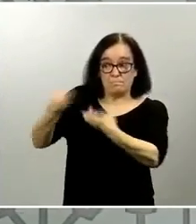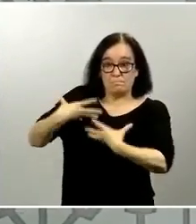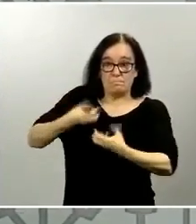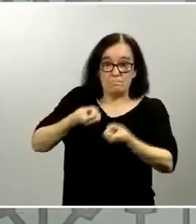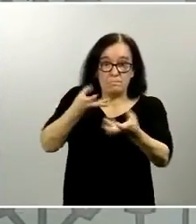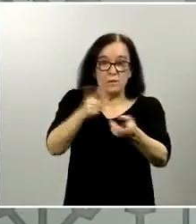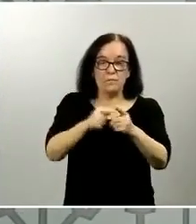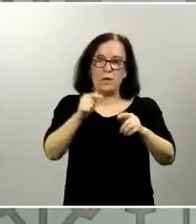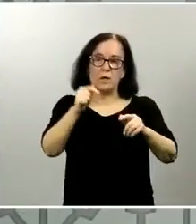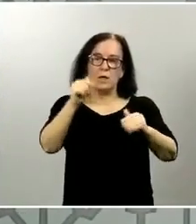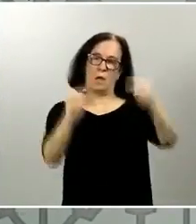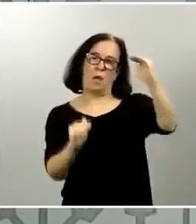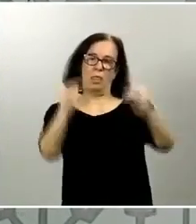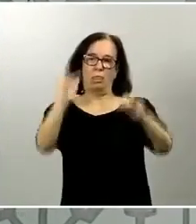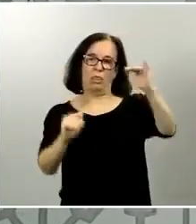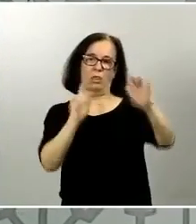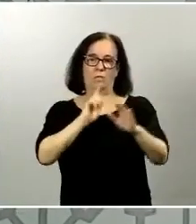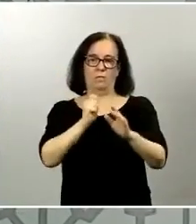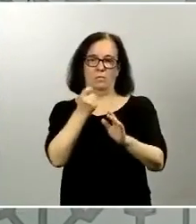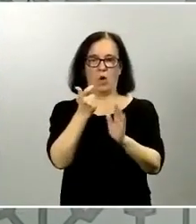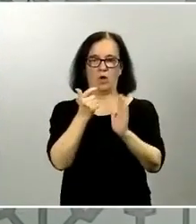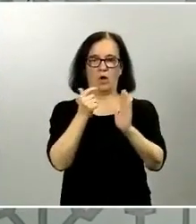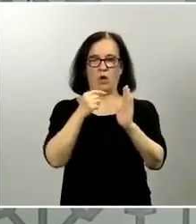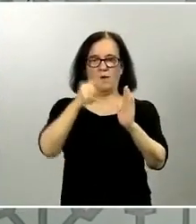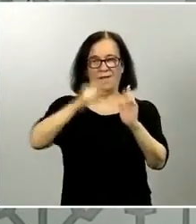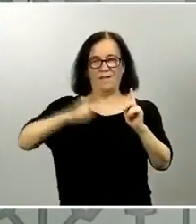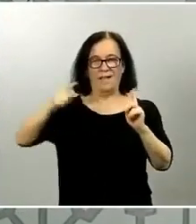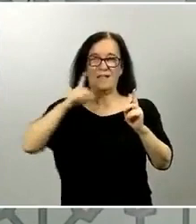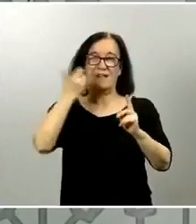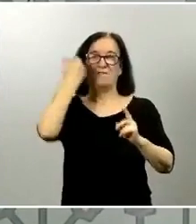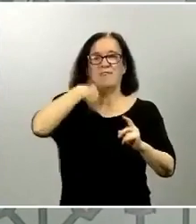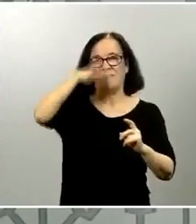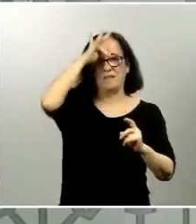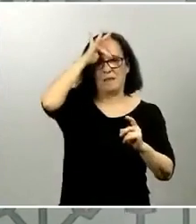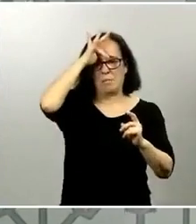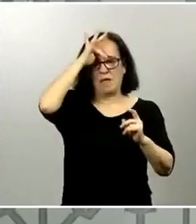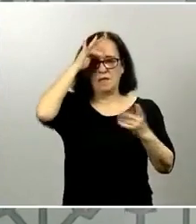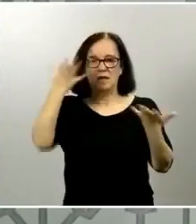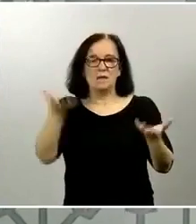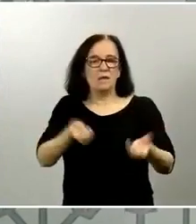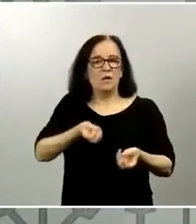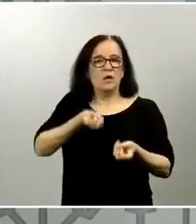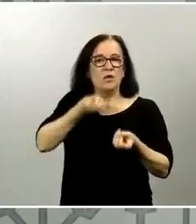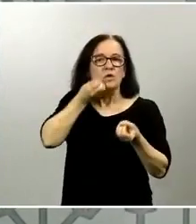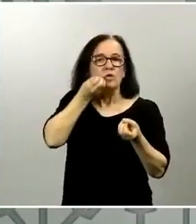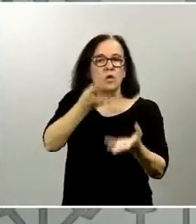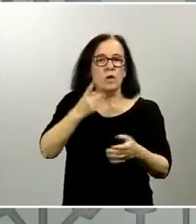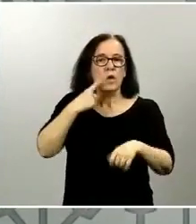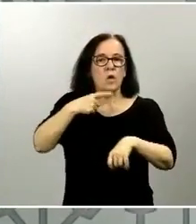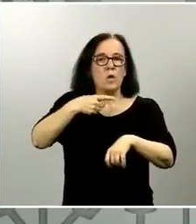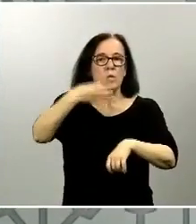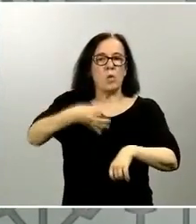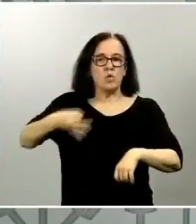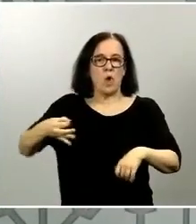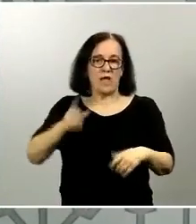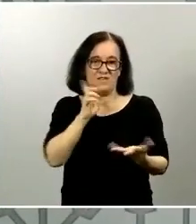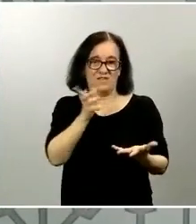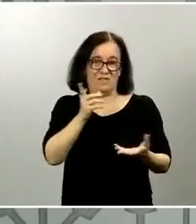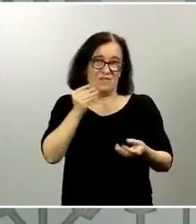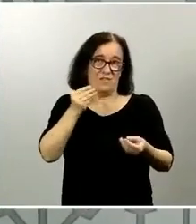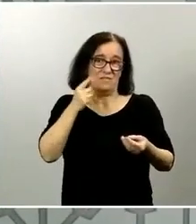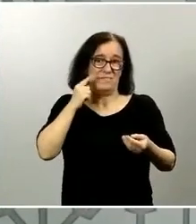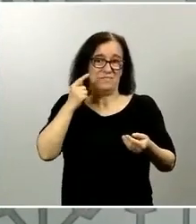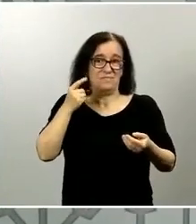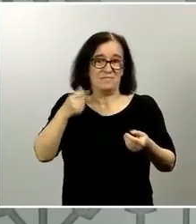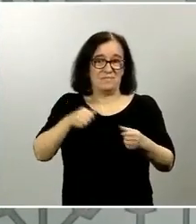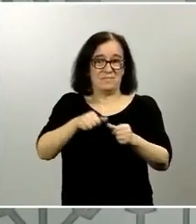oscilaciones especialmente después de los fines de semana donde a lo mejor la notificación no es tan puntual como viene siendo el